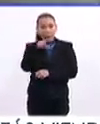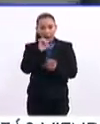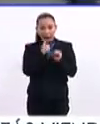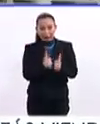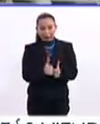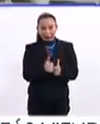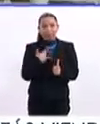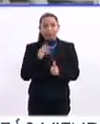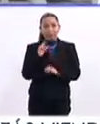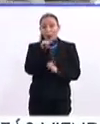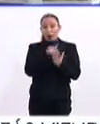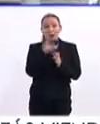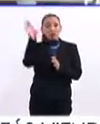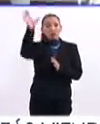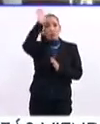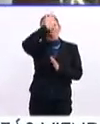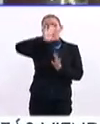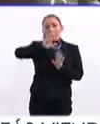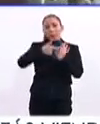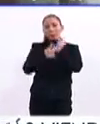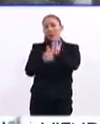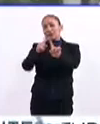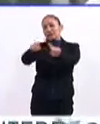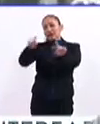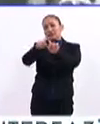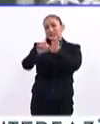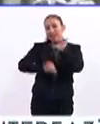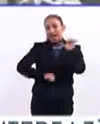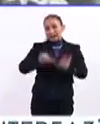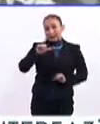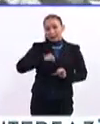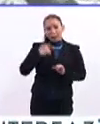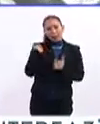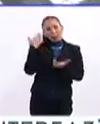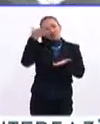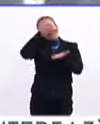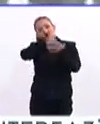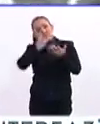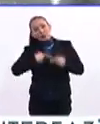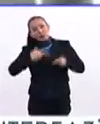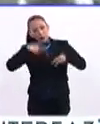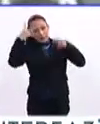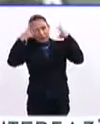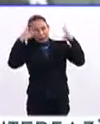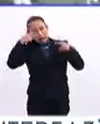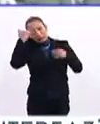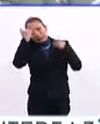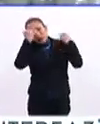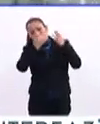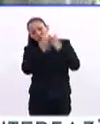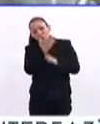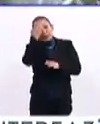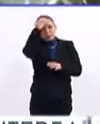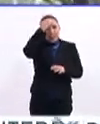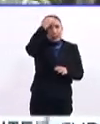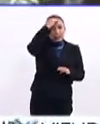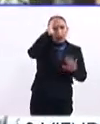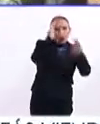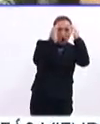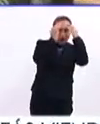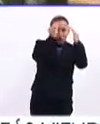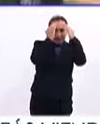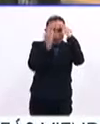el arte. Recinto cultural que presenta una serie de actividades que invitan a sus visitantes a crear nuevas experiencias de